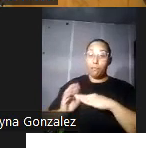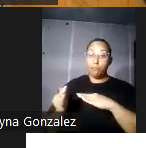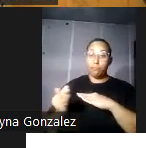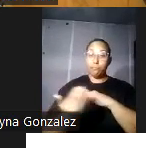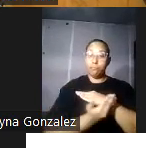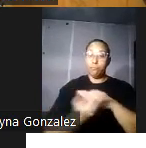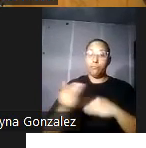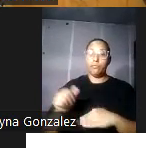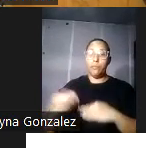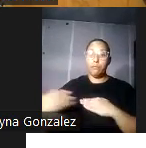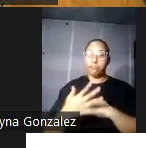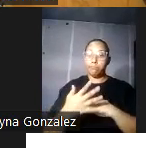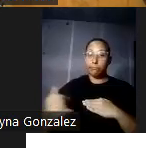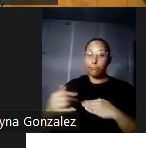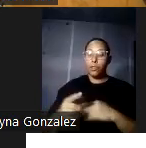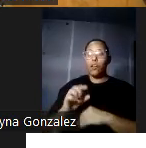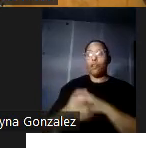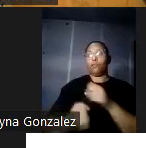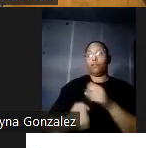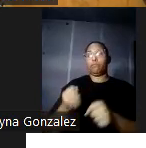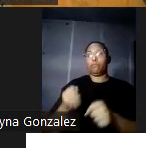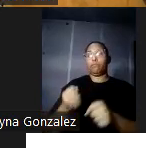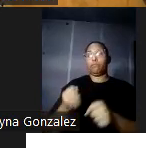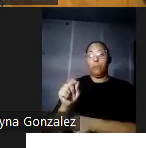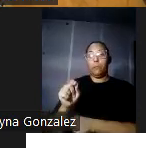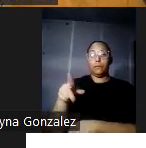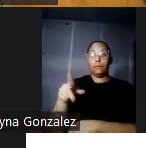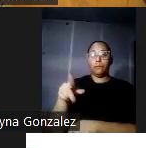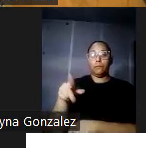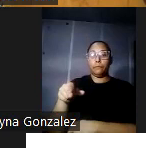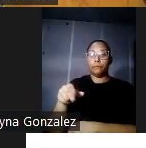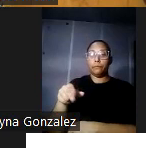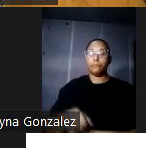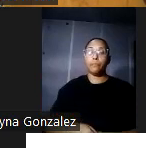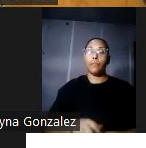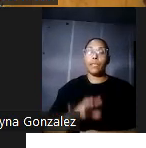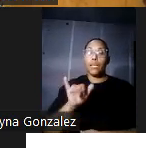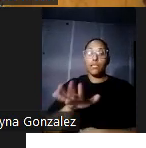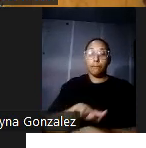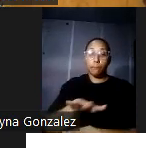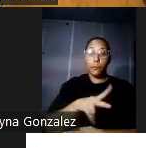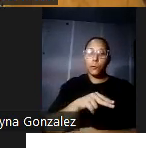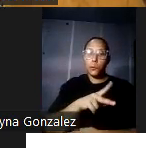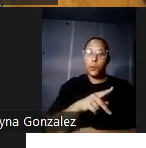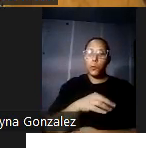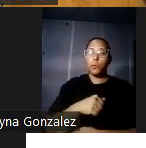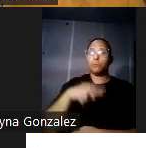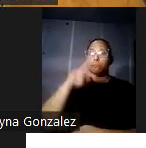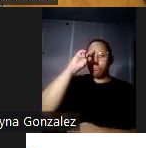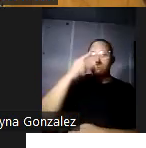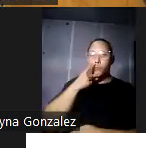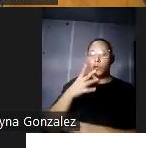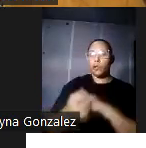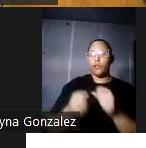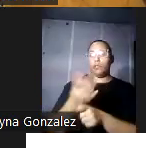las primeras décadas del siglo XX en Santurce. Esta zona de Santurce se conoció desde el siglo XVIII como el